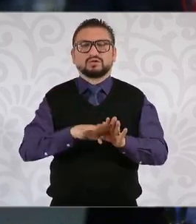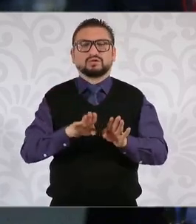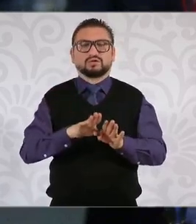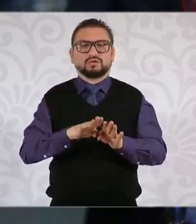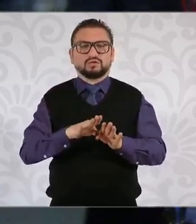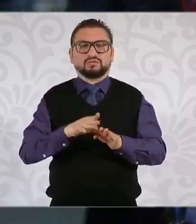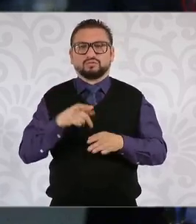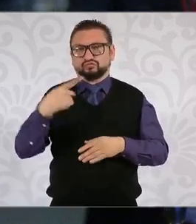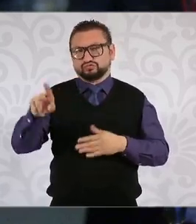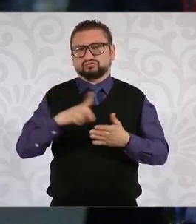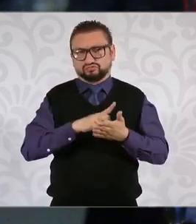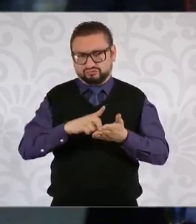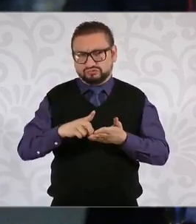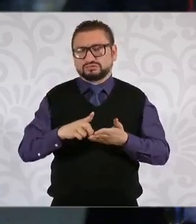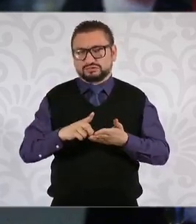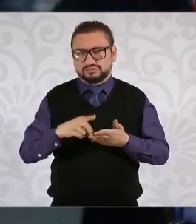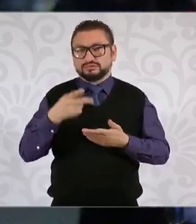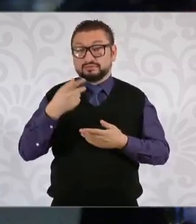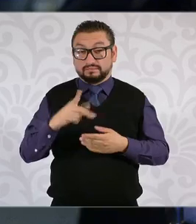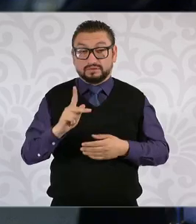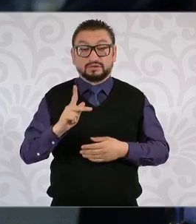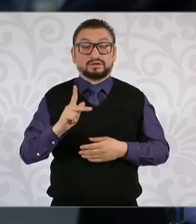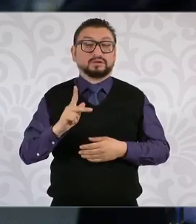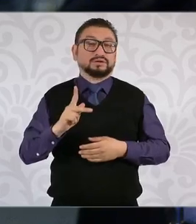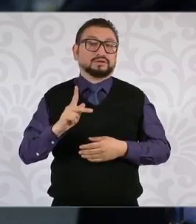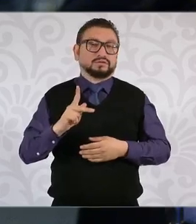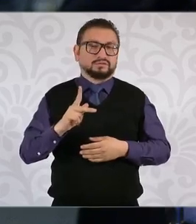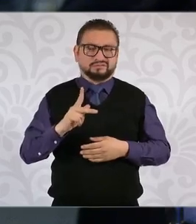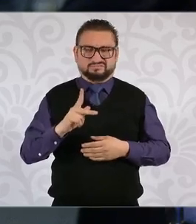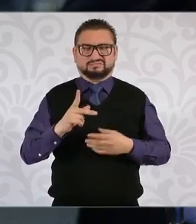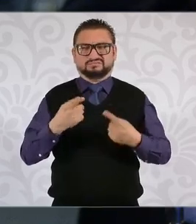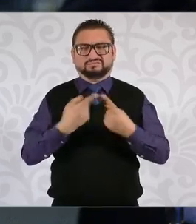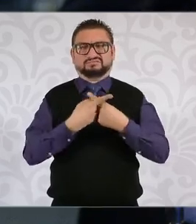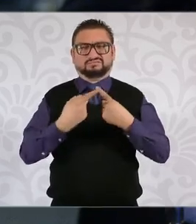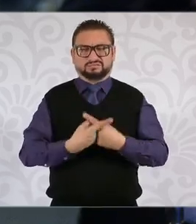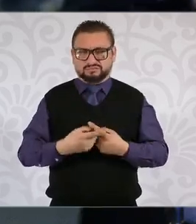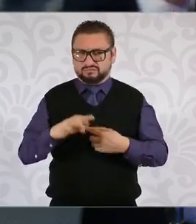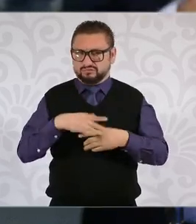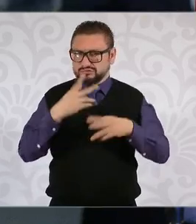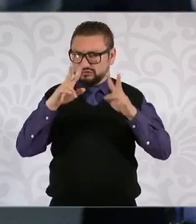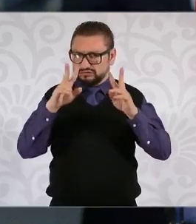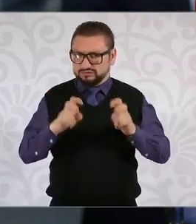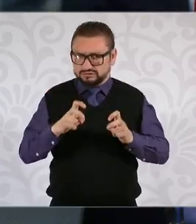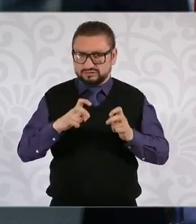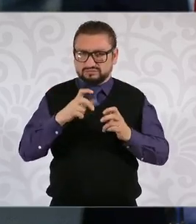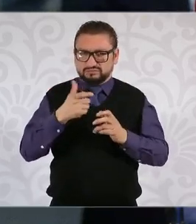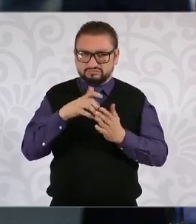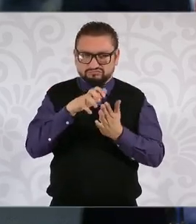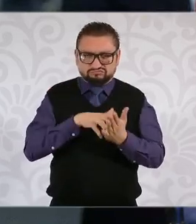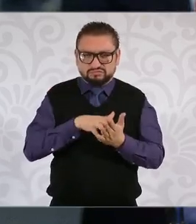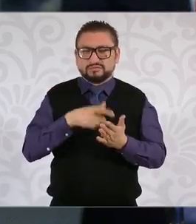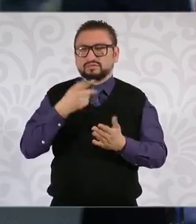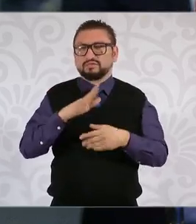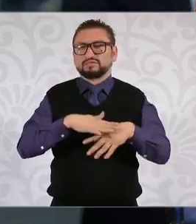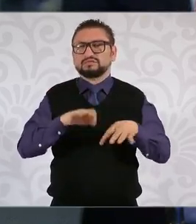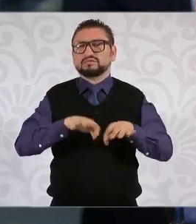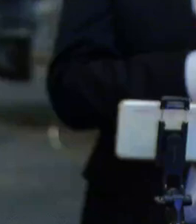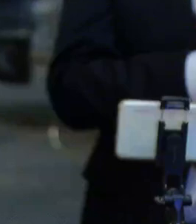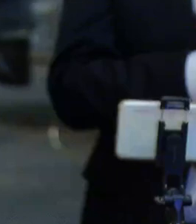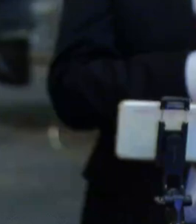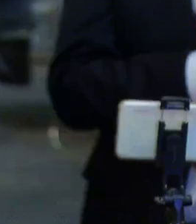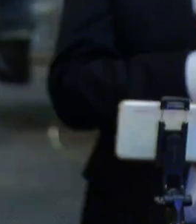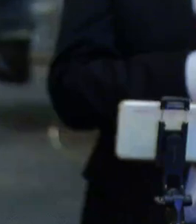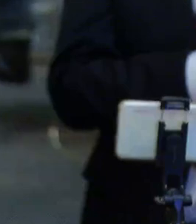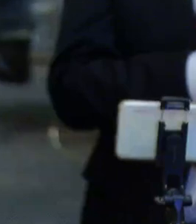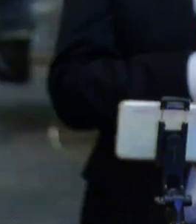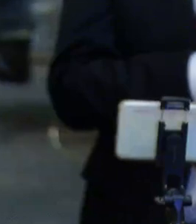que tiene derecho, al final de cuentas. Sin embargo, bueno, estaría un tanto en contra del asunto de la austeridad, pero sobre todo por ser una persona que además de ser